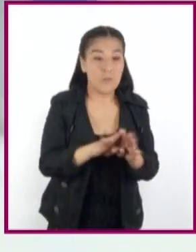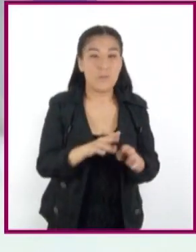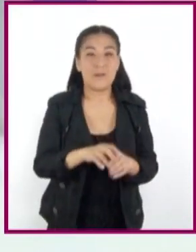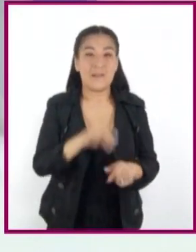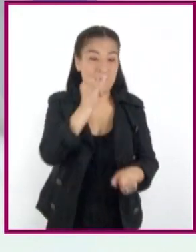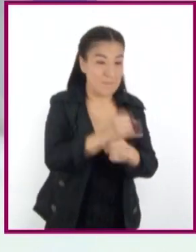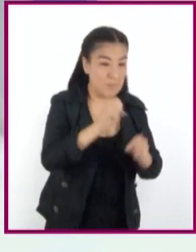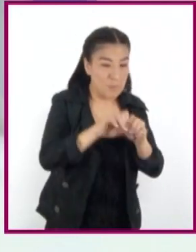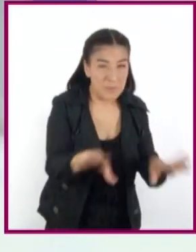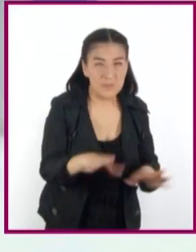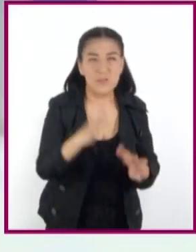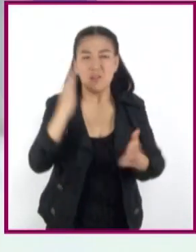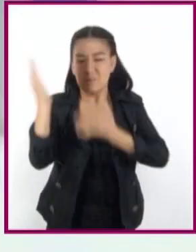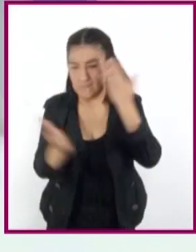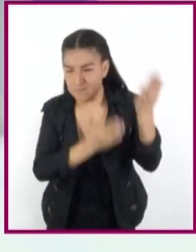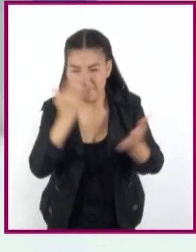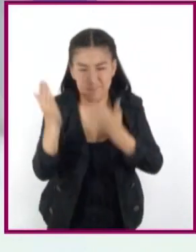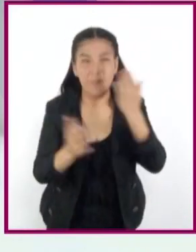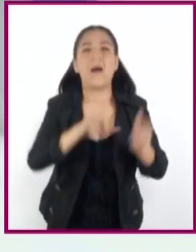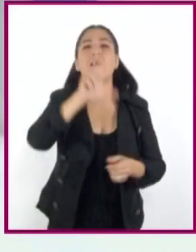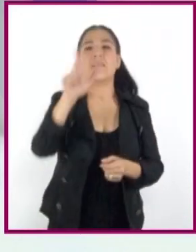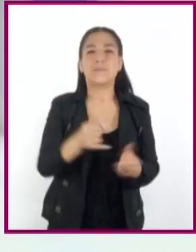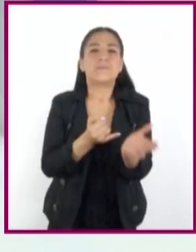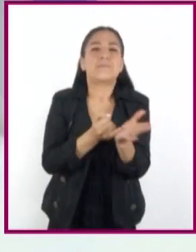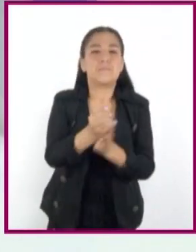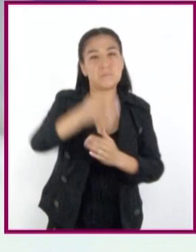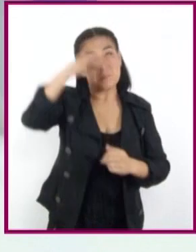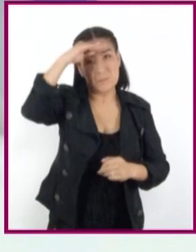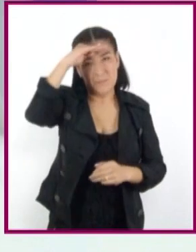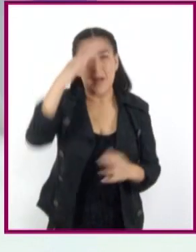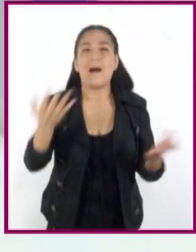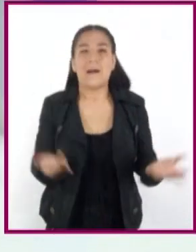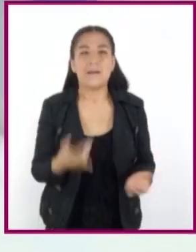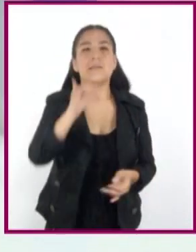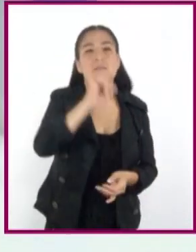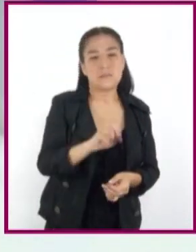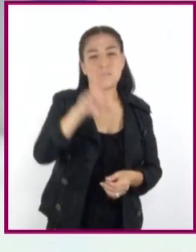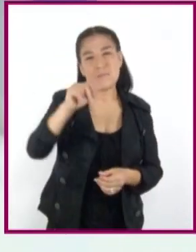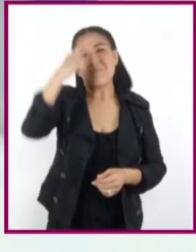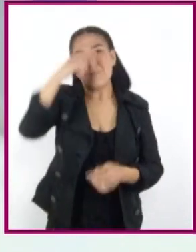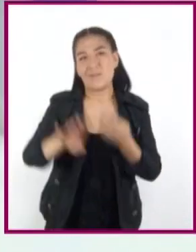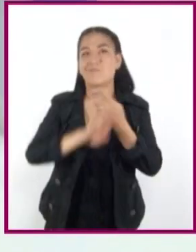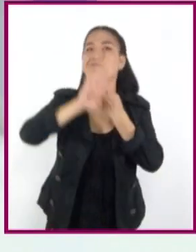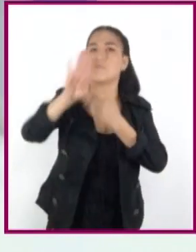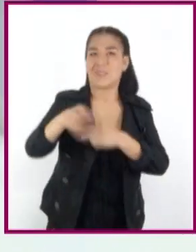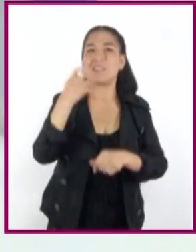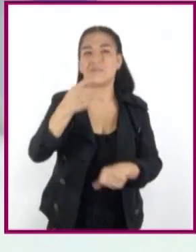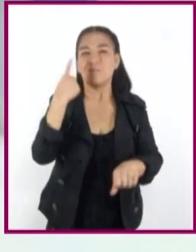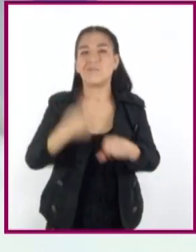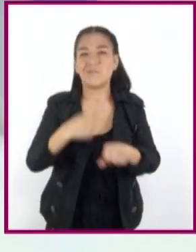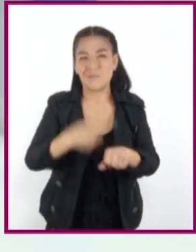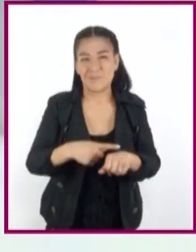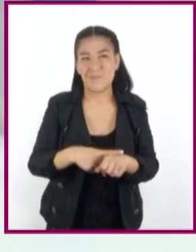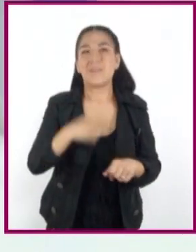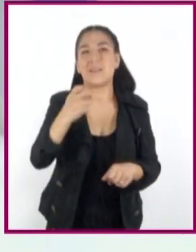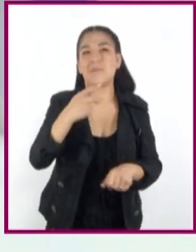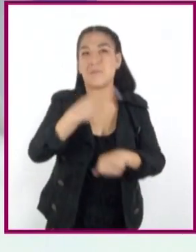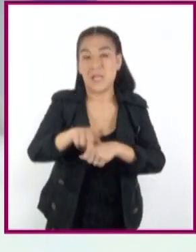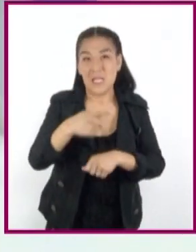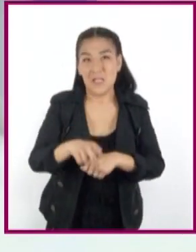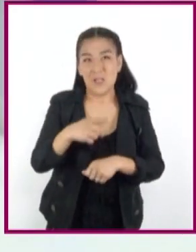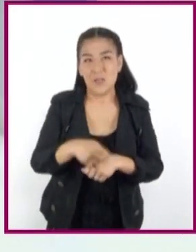analizarla y tomar decisiones es primordial para evitar situaciones de riesgos como las adicciones y las diversas